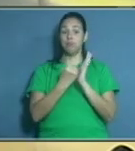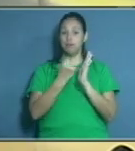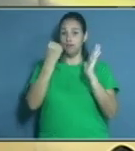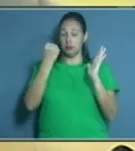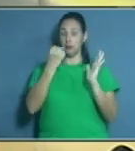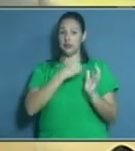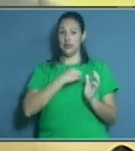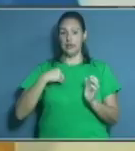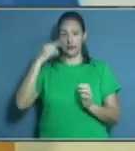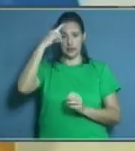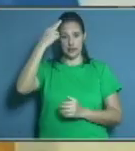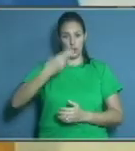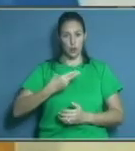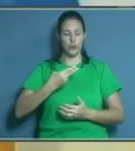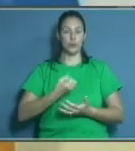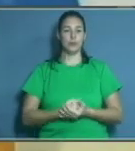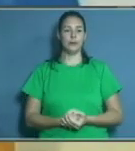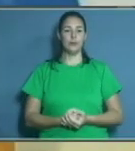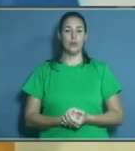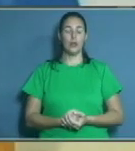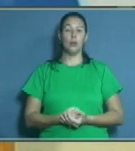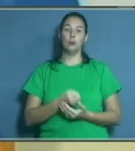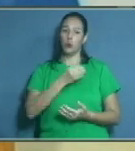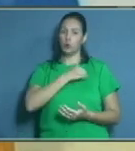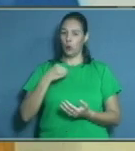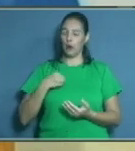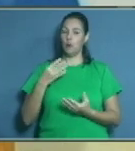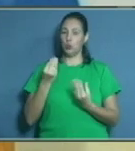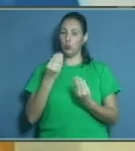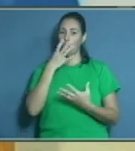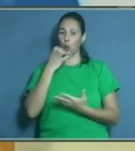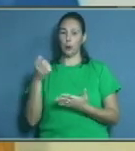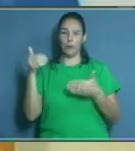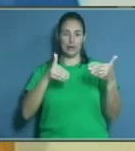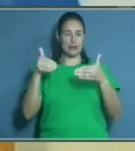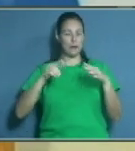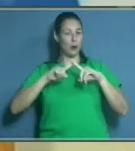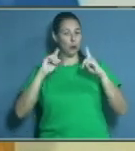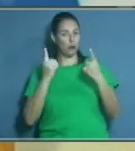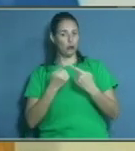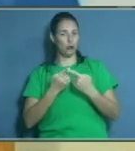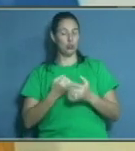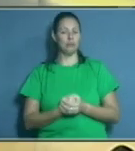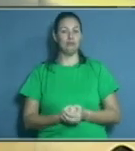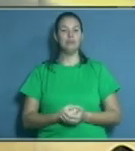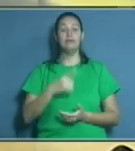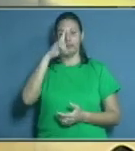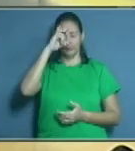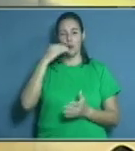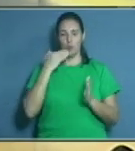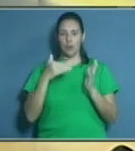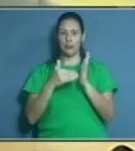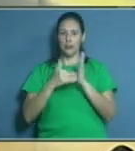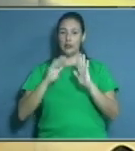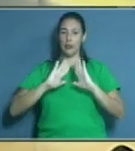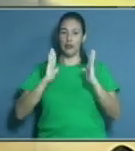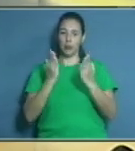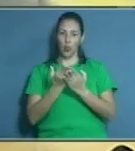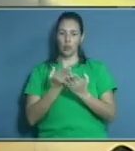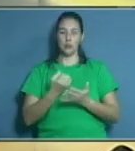en cuestiones de salud. Doctora Mildred, un placer tenerla con nosotros. Un placer para mí. Buenas tardes a todos. Bueno, usted es